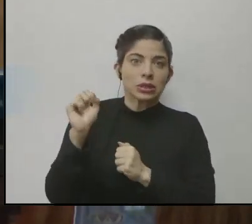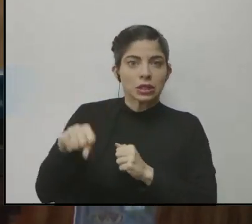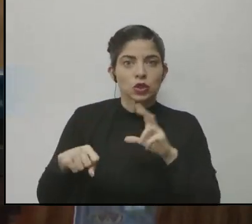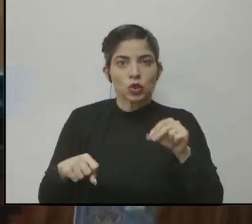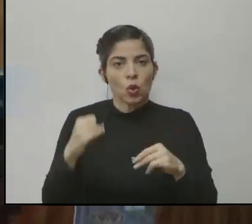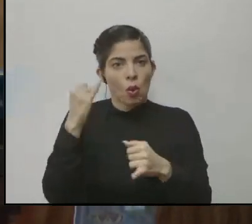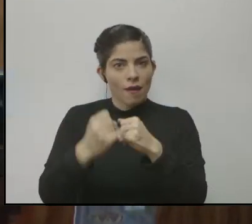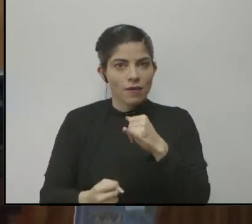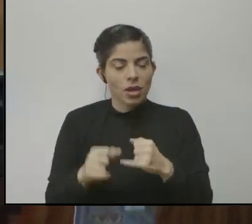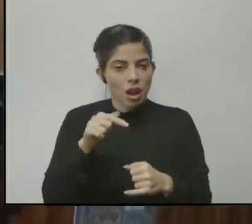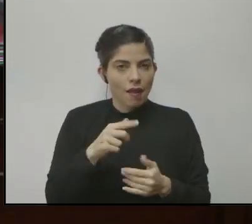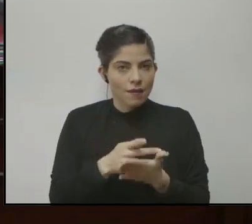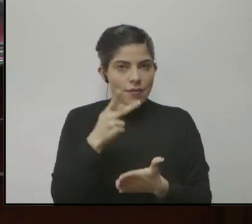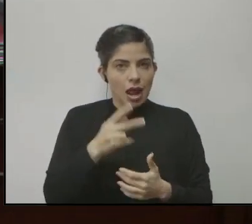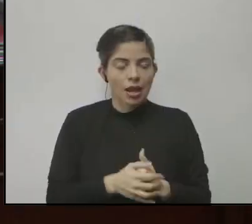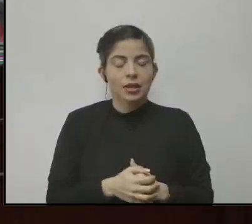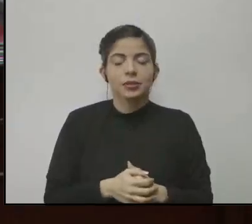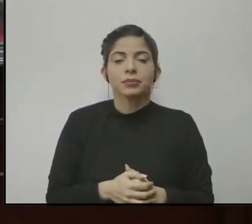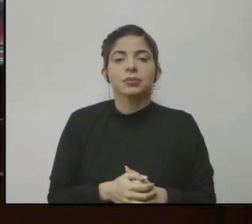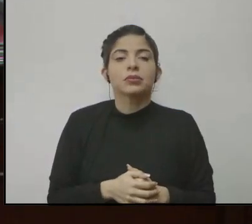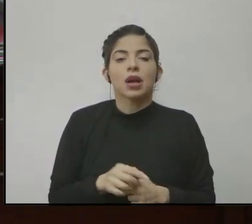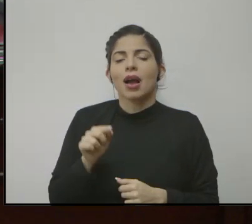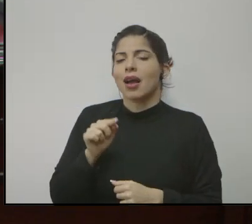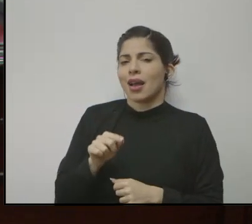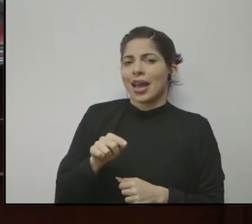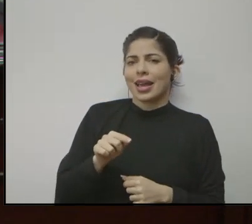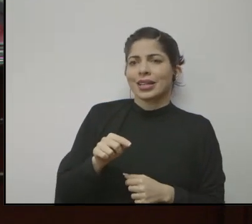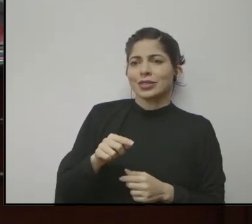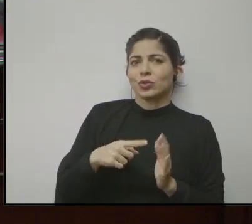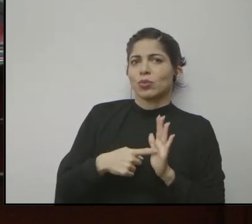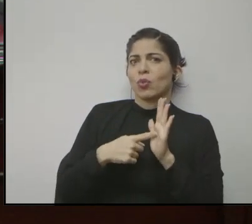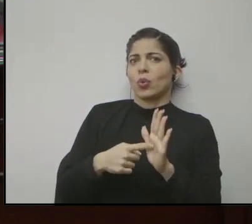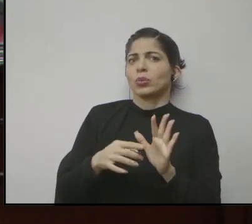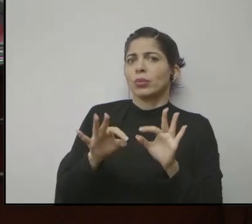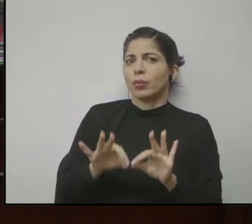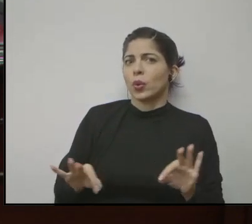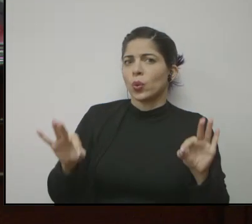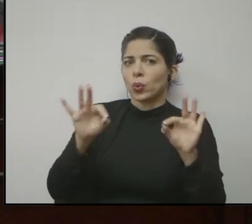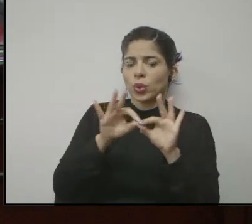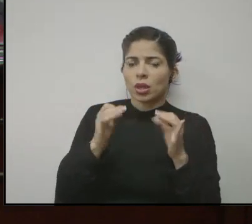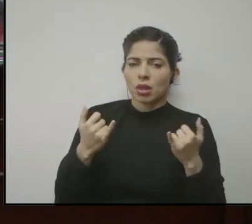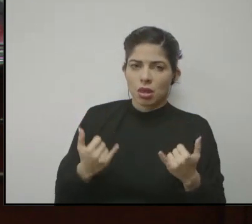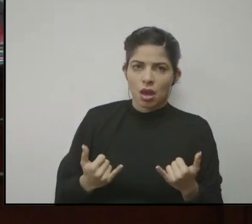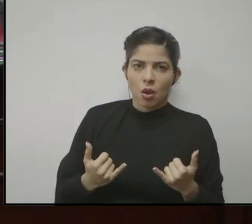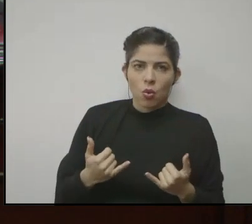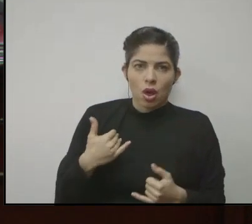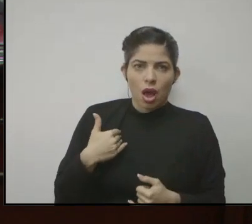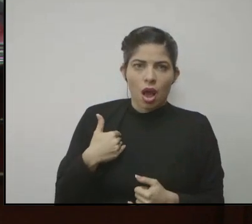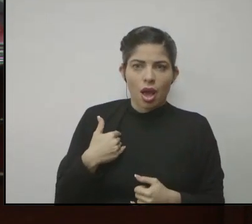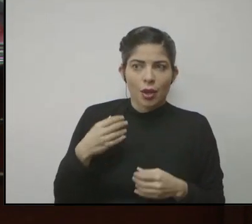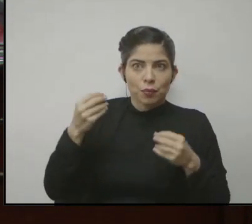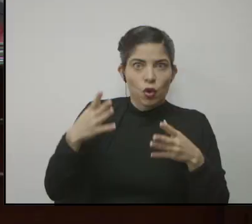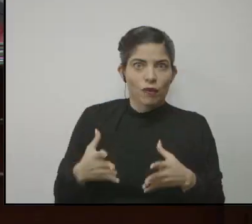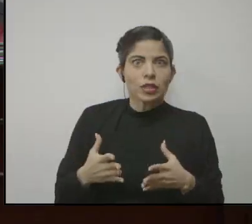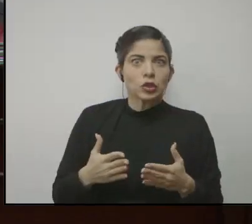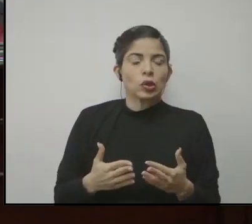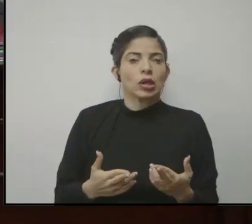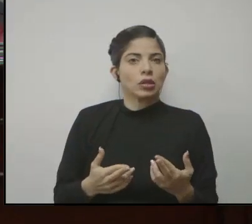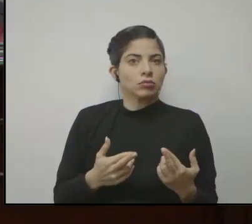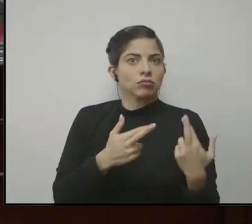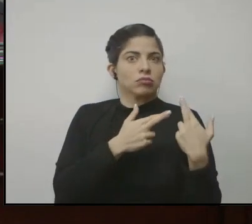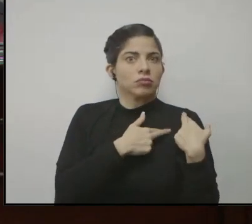del año. Bueno, y eso es lo que reafirma, Ministra, la importancia que hoy tienen los docentes